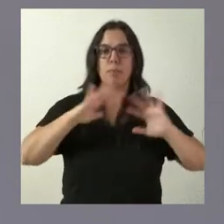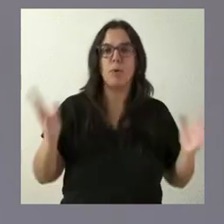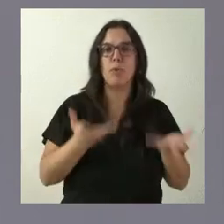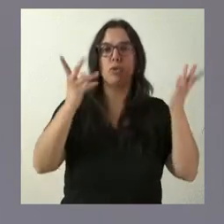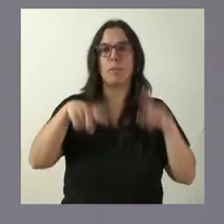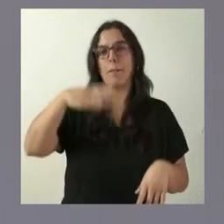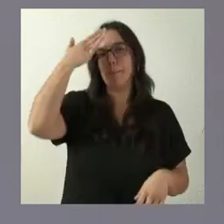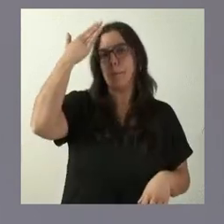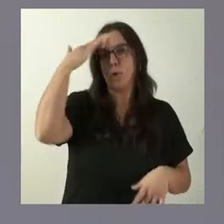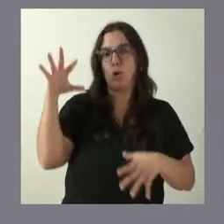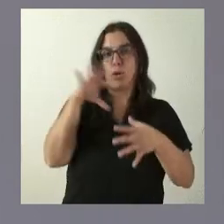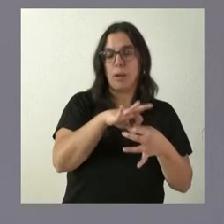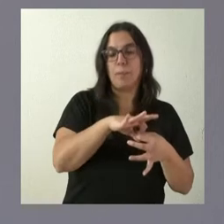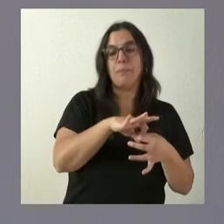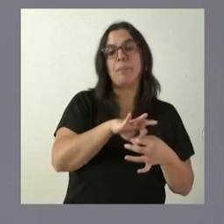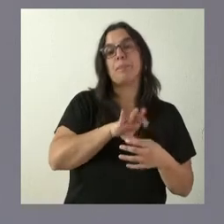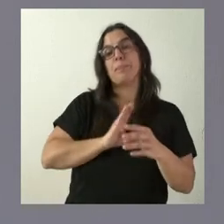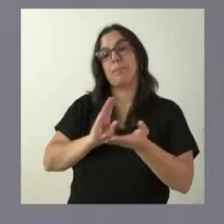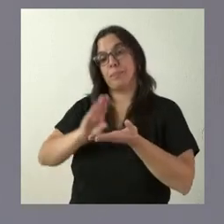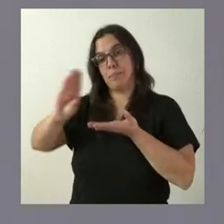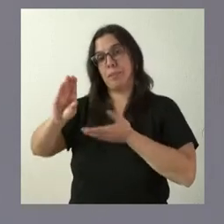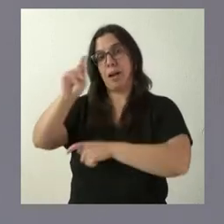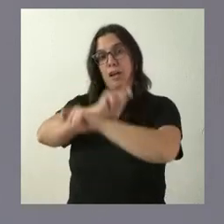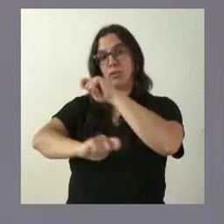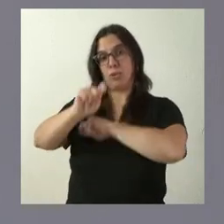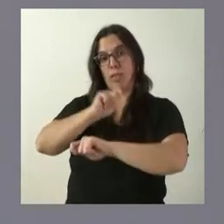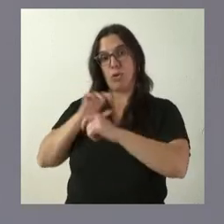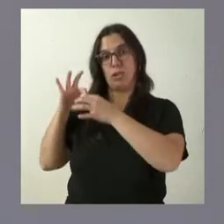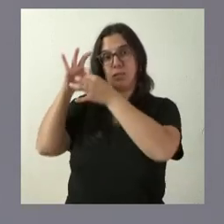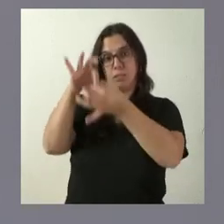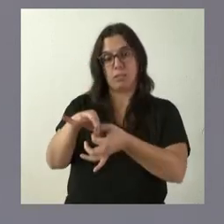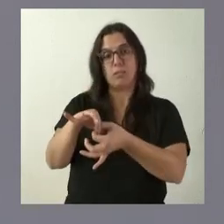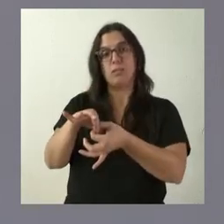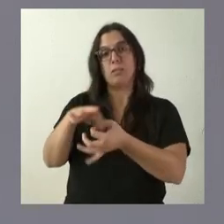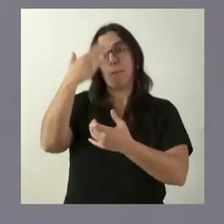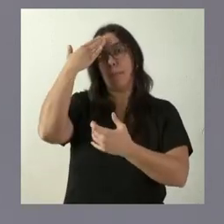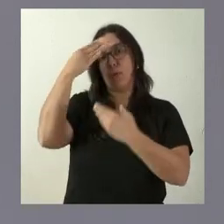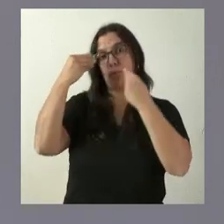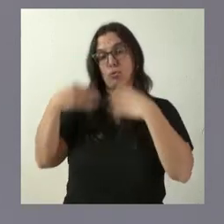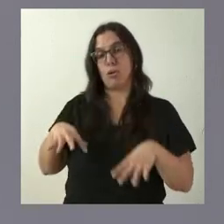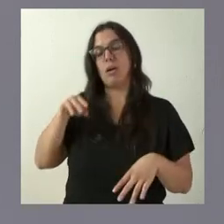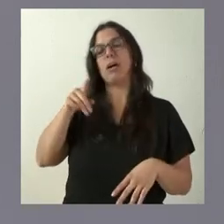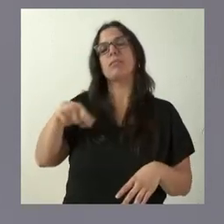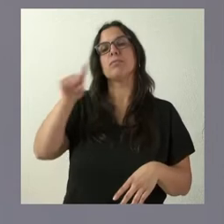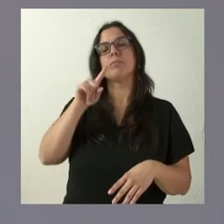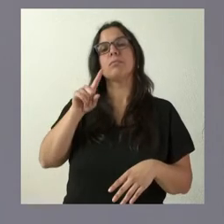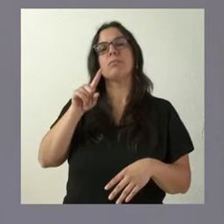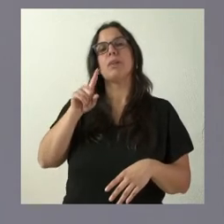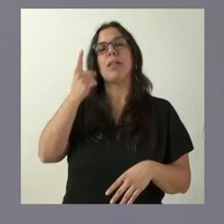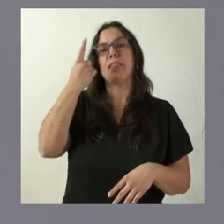memoria asociados a los mismos. Y las asociaciones vinculadas a estas actividades van a recibir